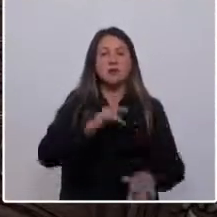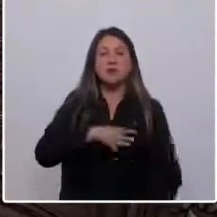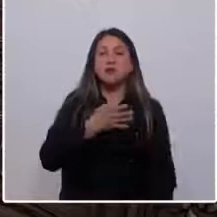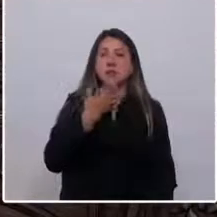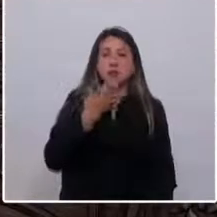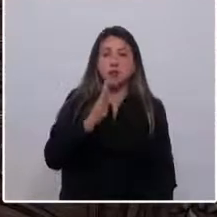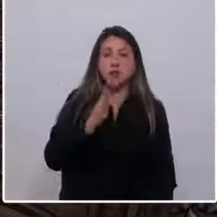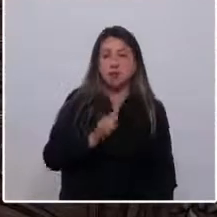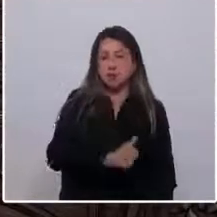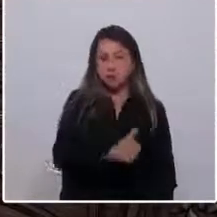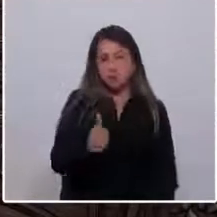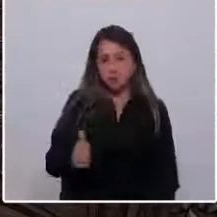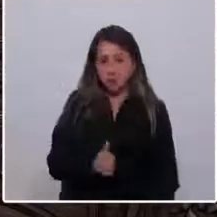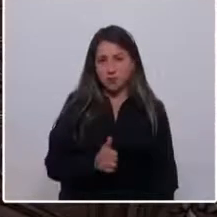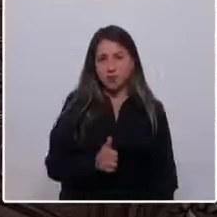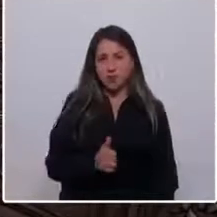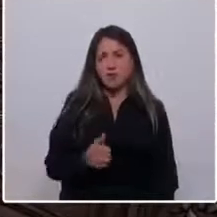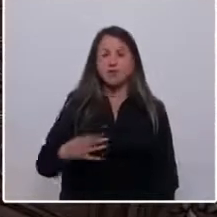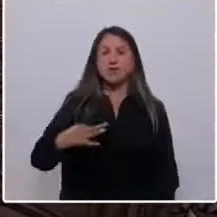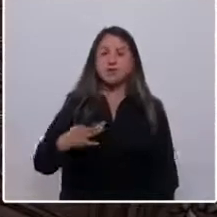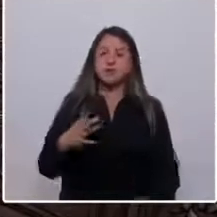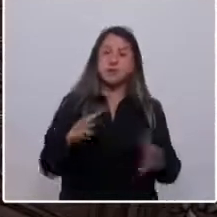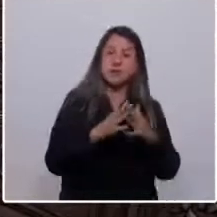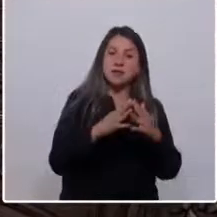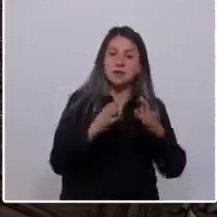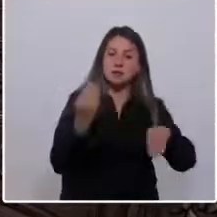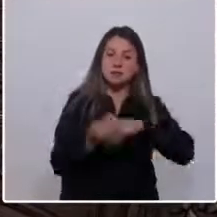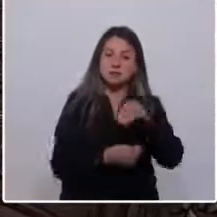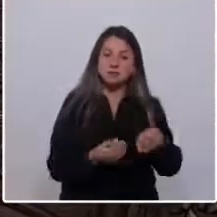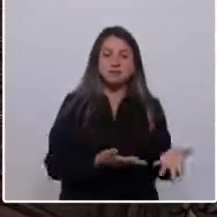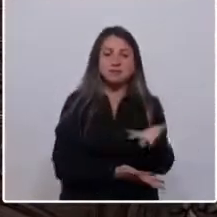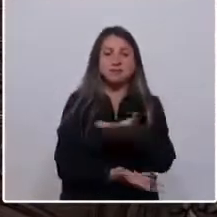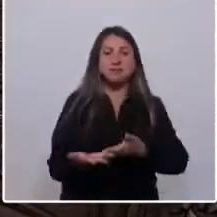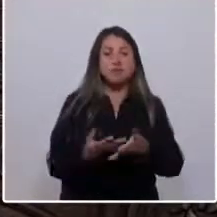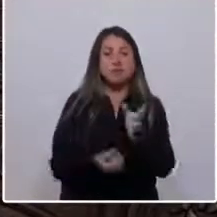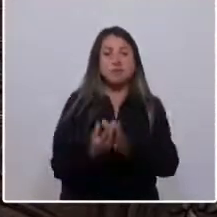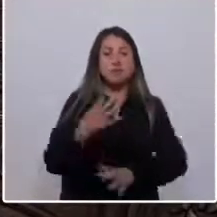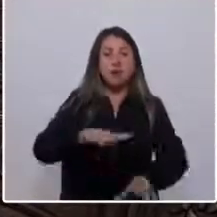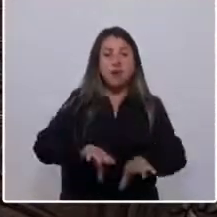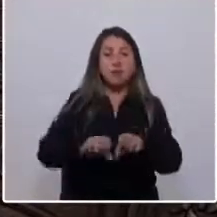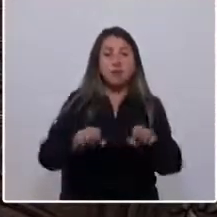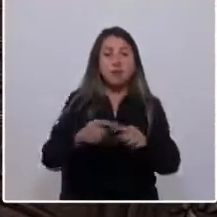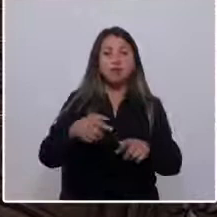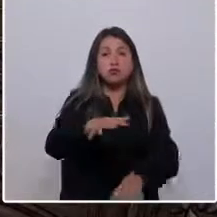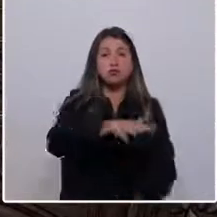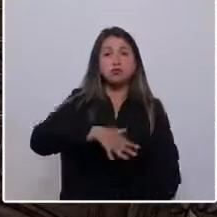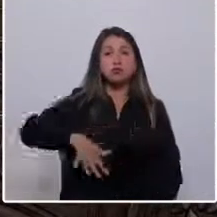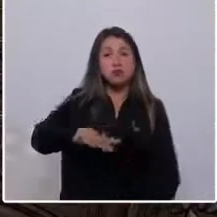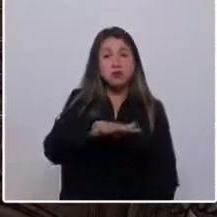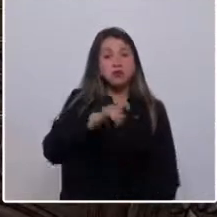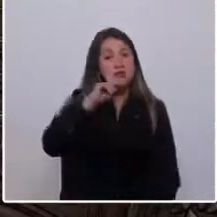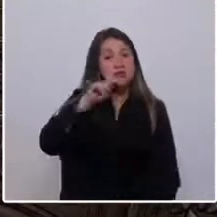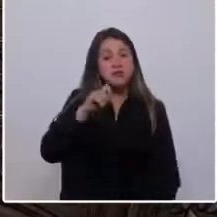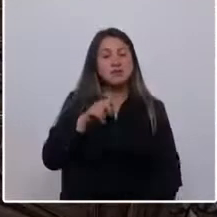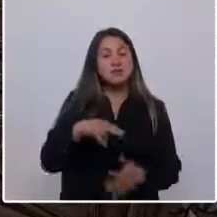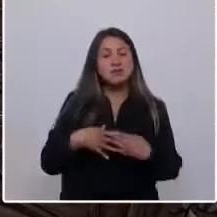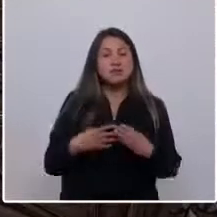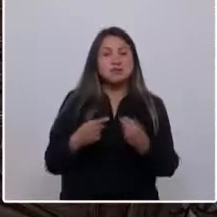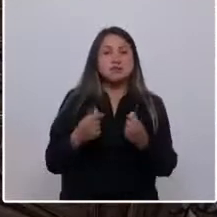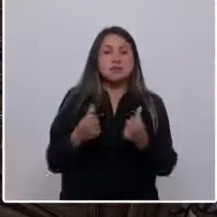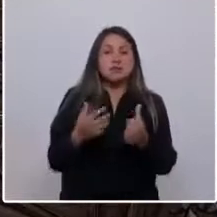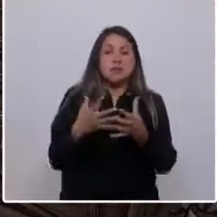para todos, civiles y militares. Este nuevo trato social requiere un espíritu grande.